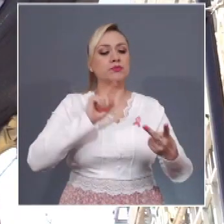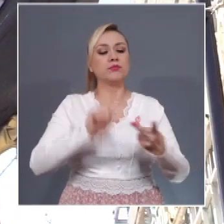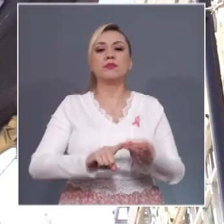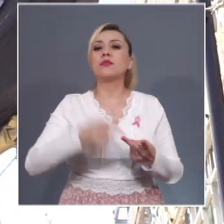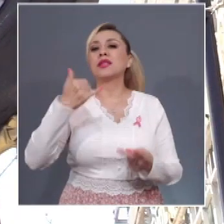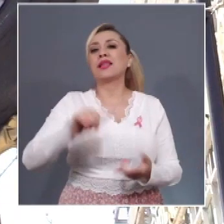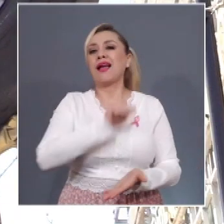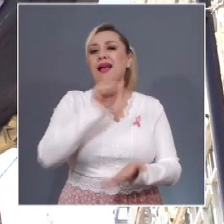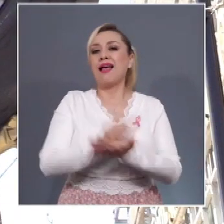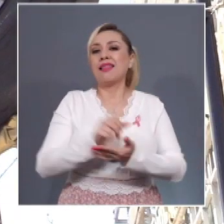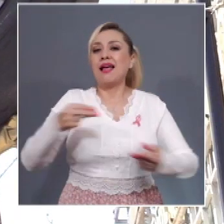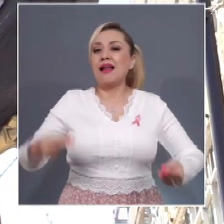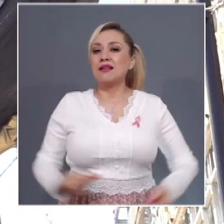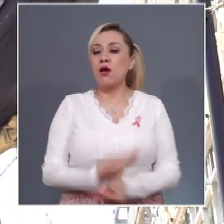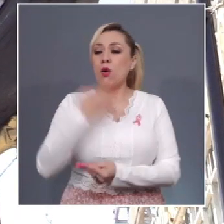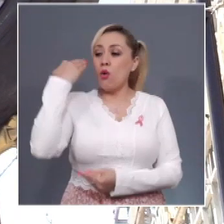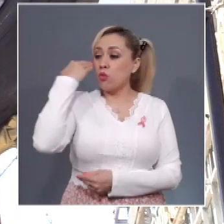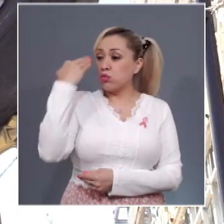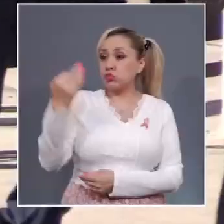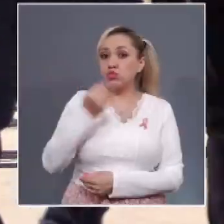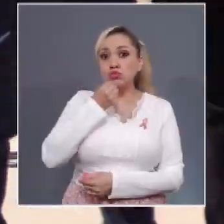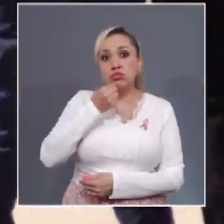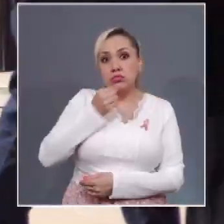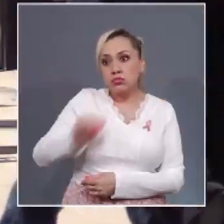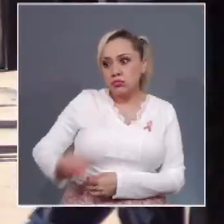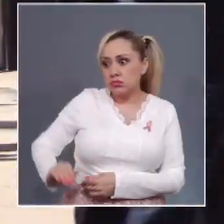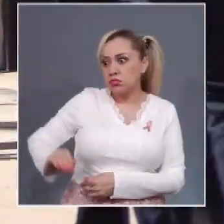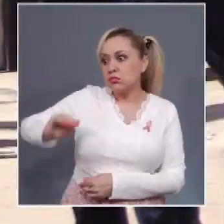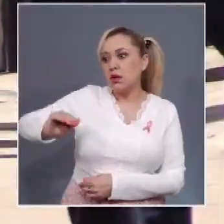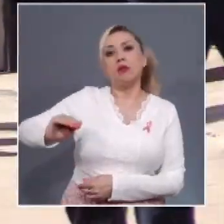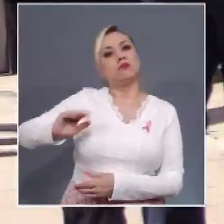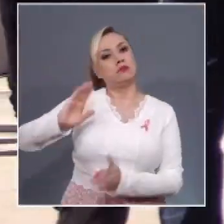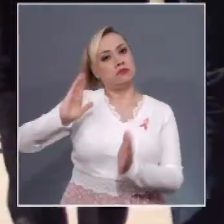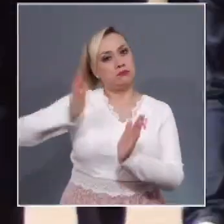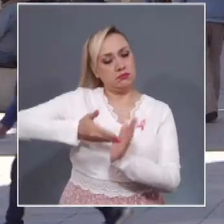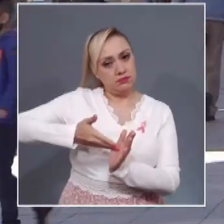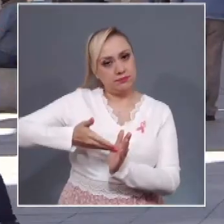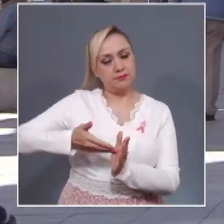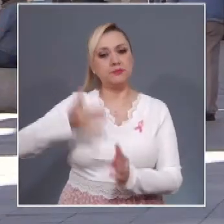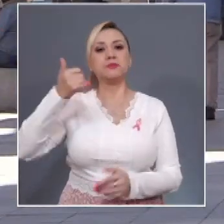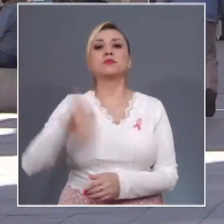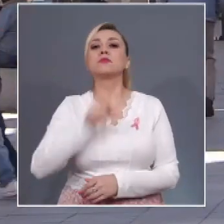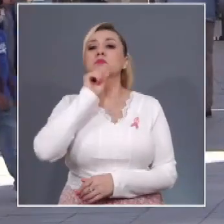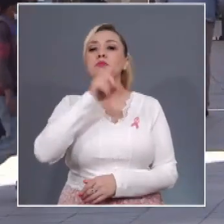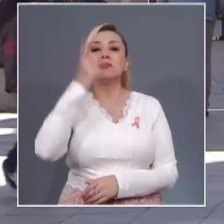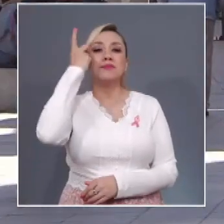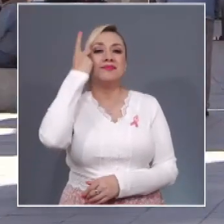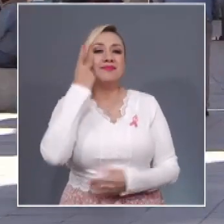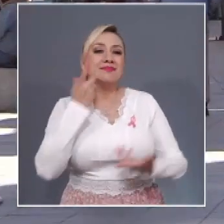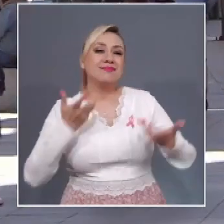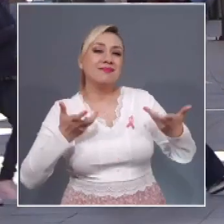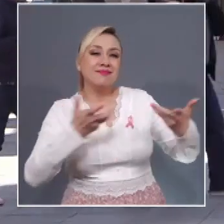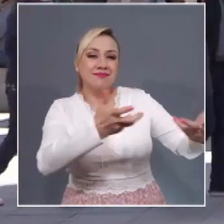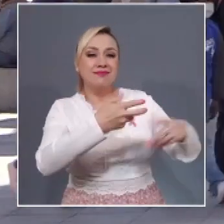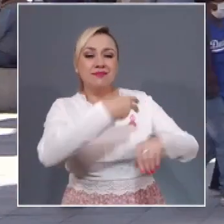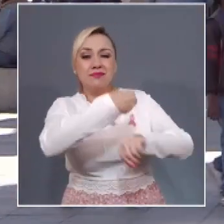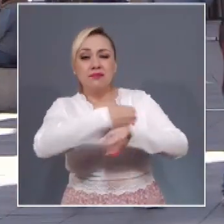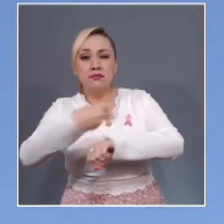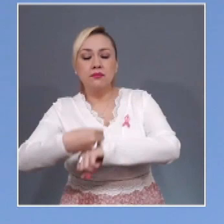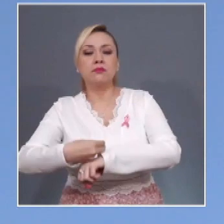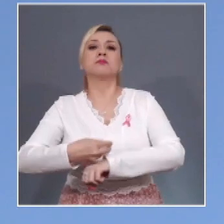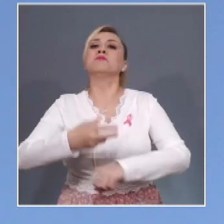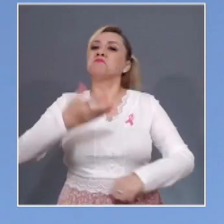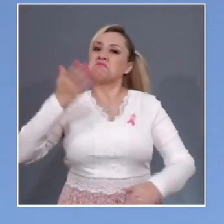disposiciones que sancionaban el pernoctar en la vía pública al producir una discriminación indirecta que afectaba